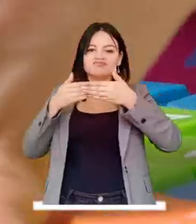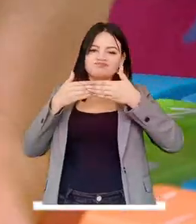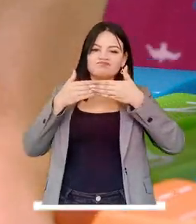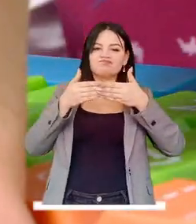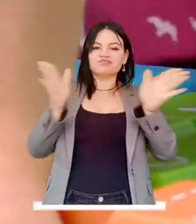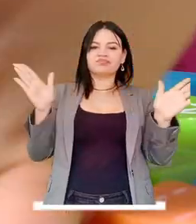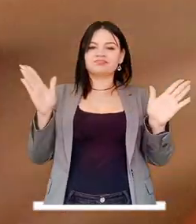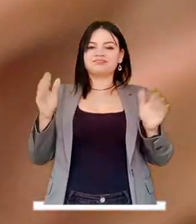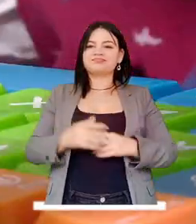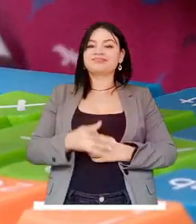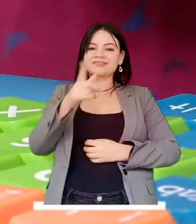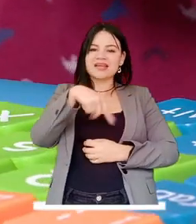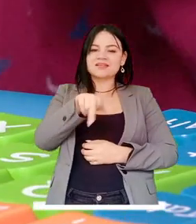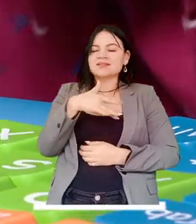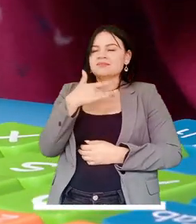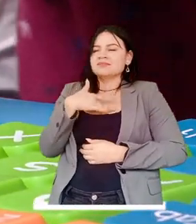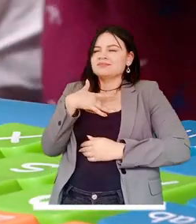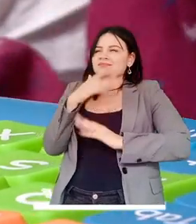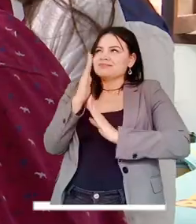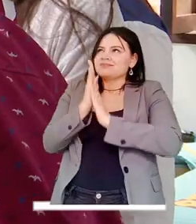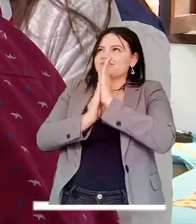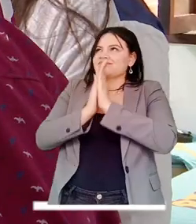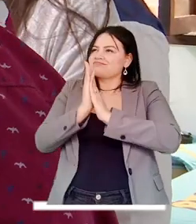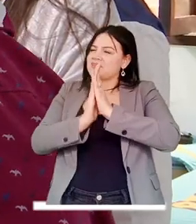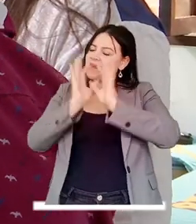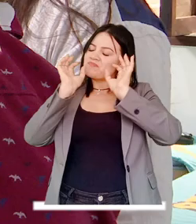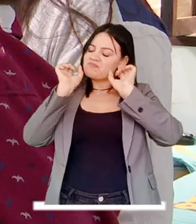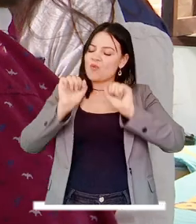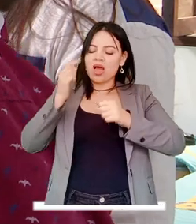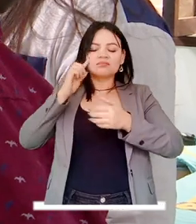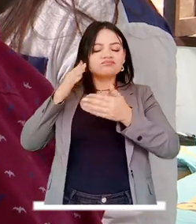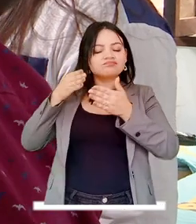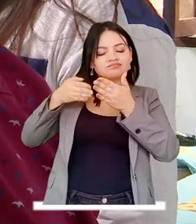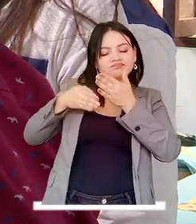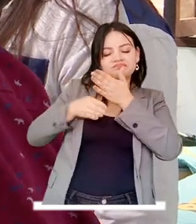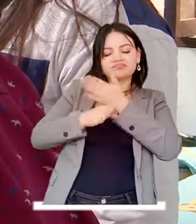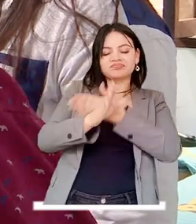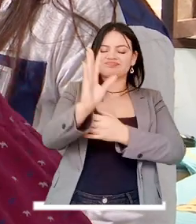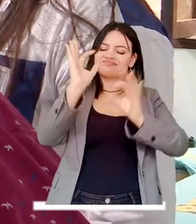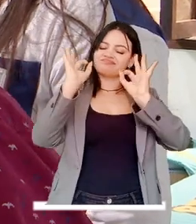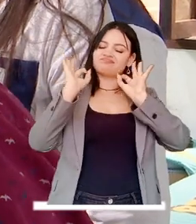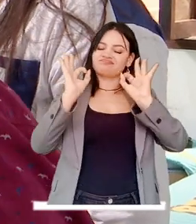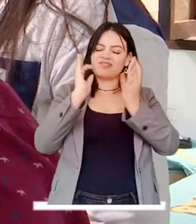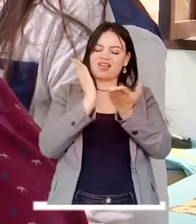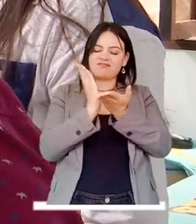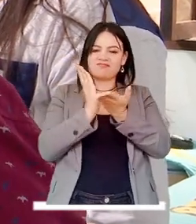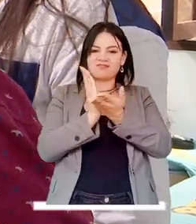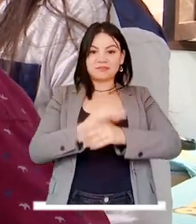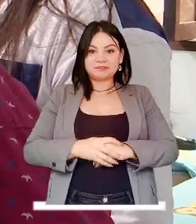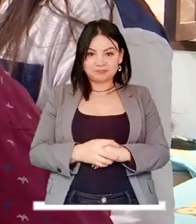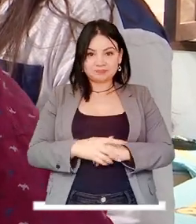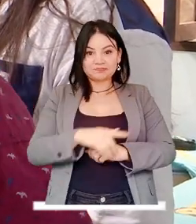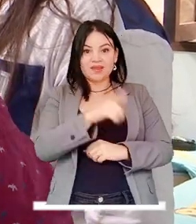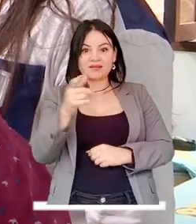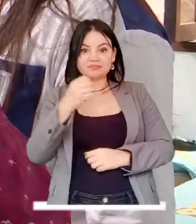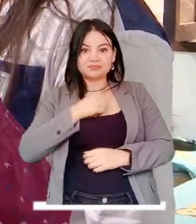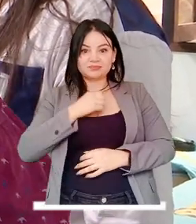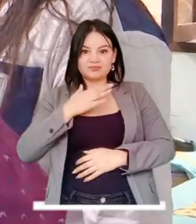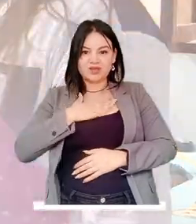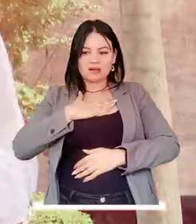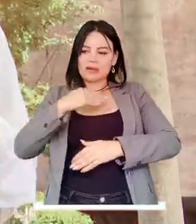de estos niños y jóvenes. Les da esperanza a esa educación de calidad y brinda